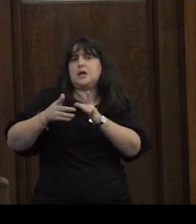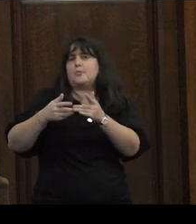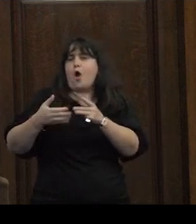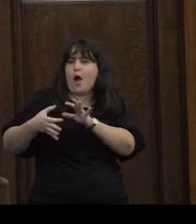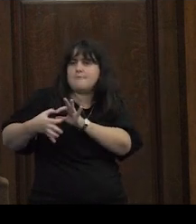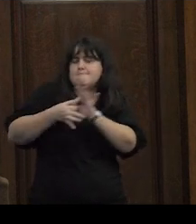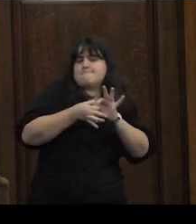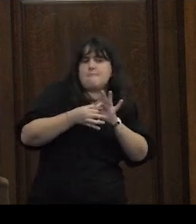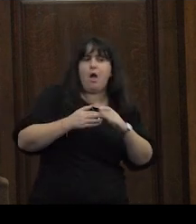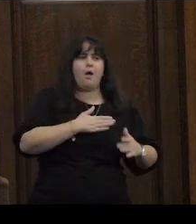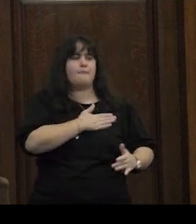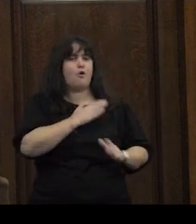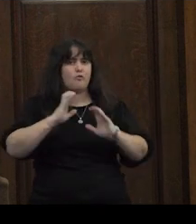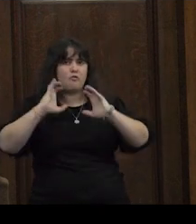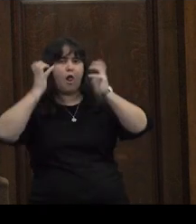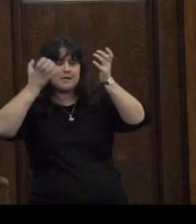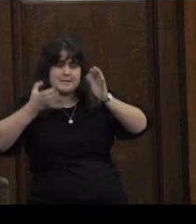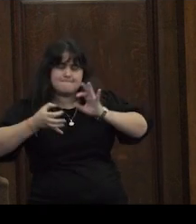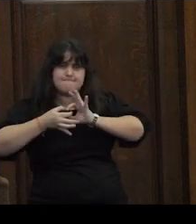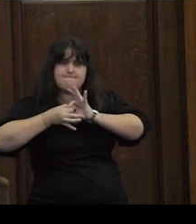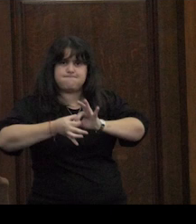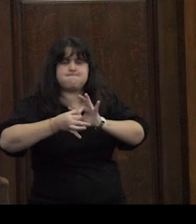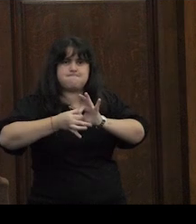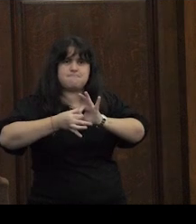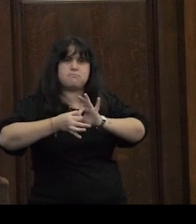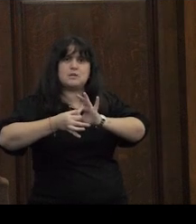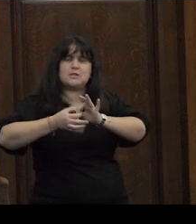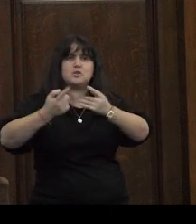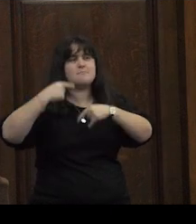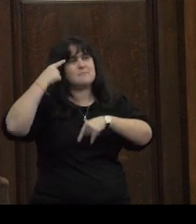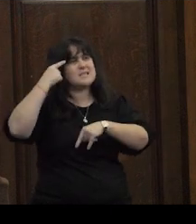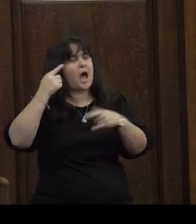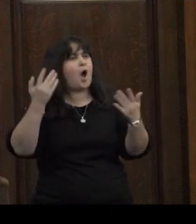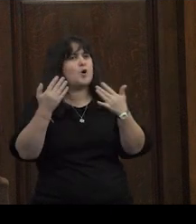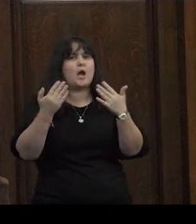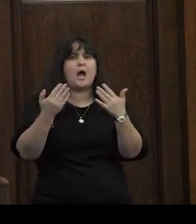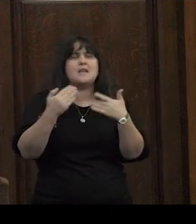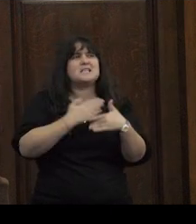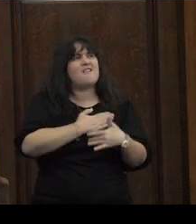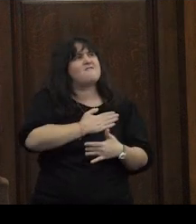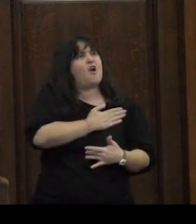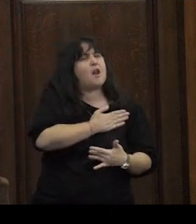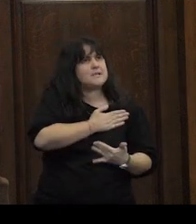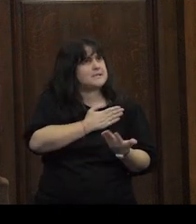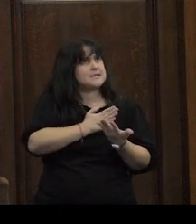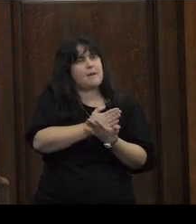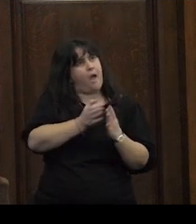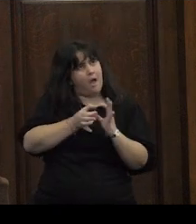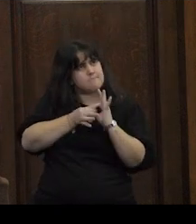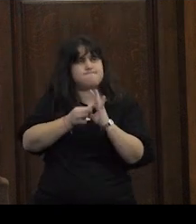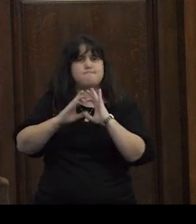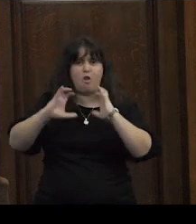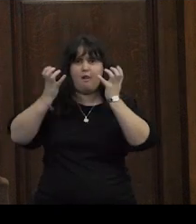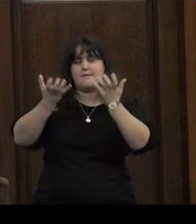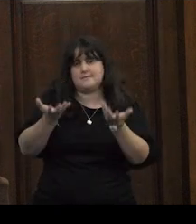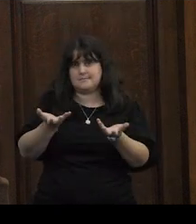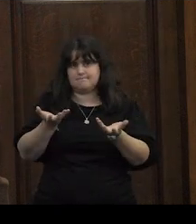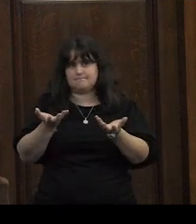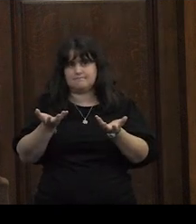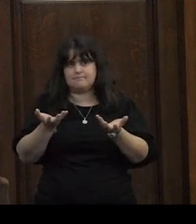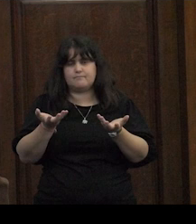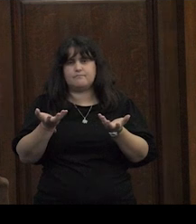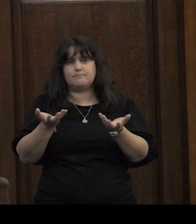ligazón entre amor y violencia ¿no? parece que ya no podemos hablar del amor sin vincularlo a la violencia